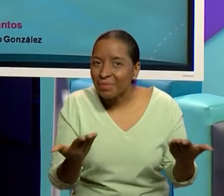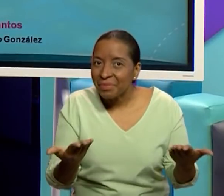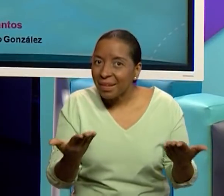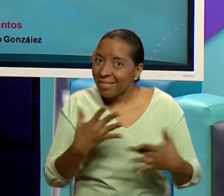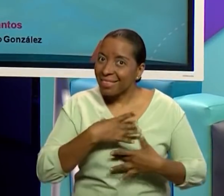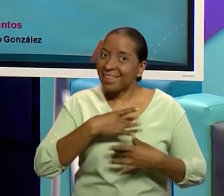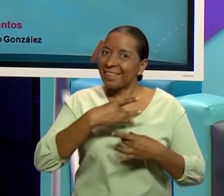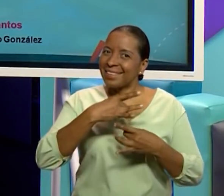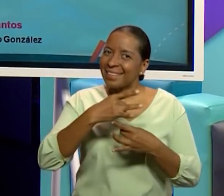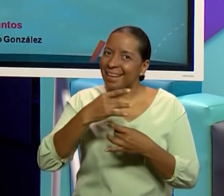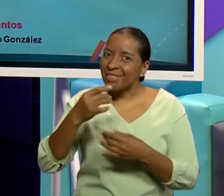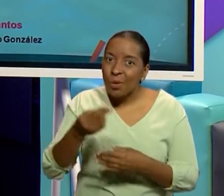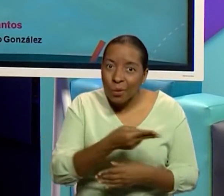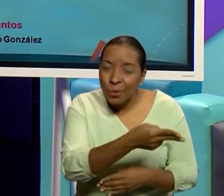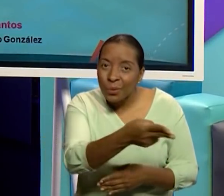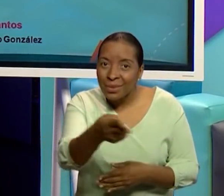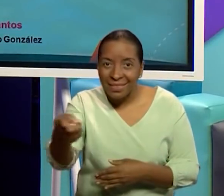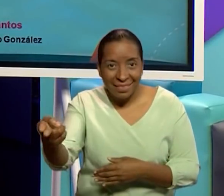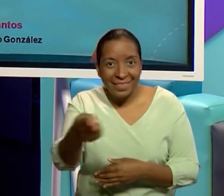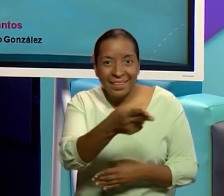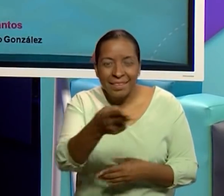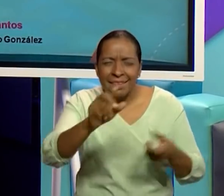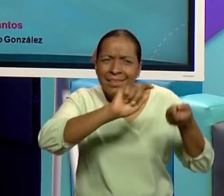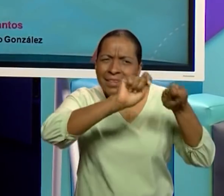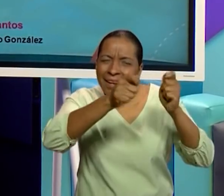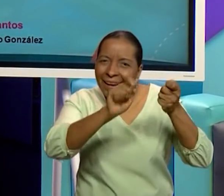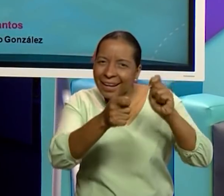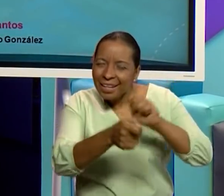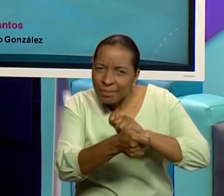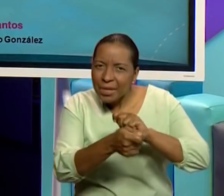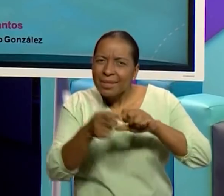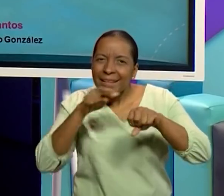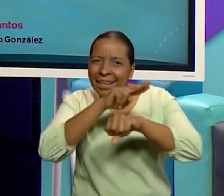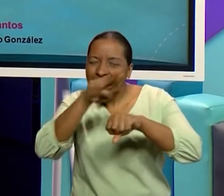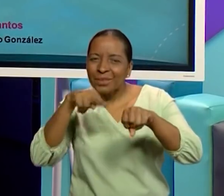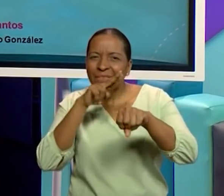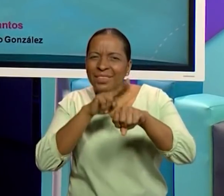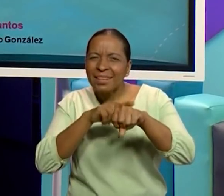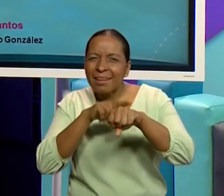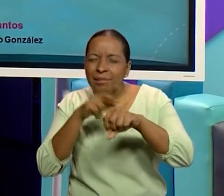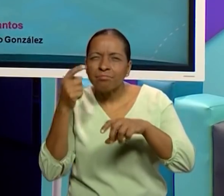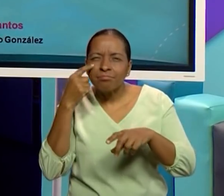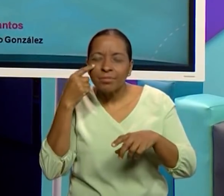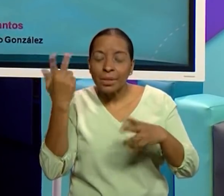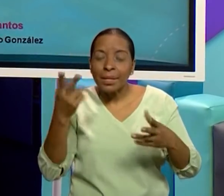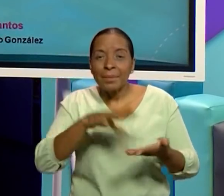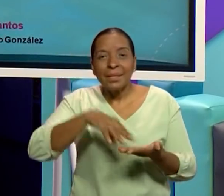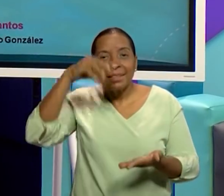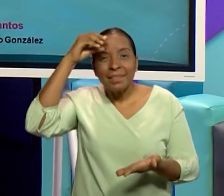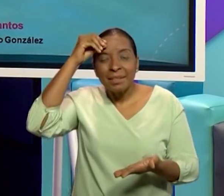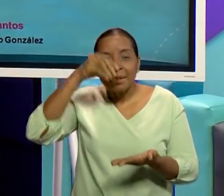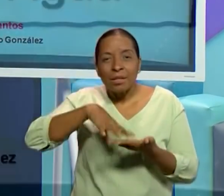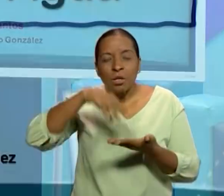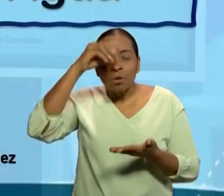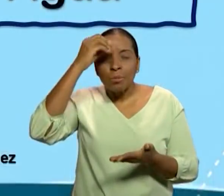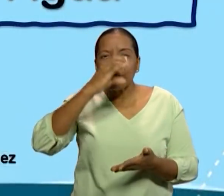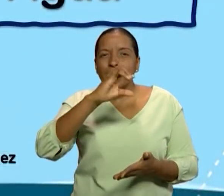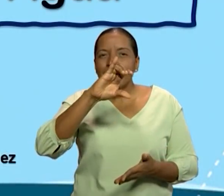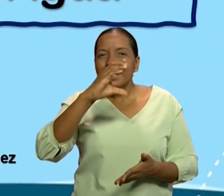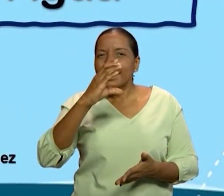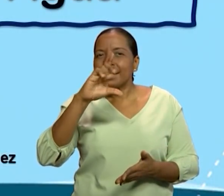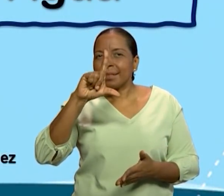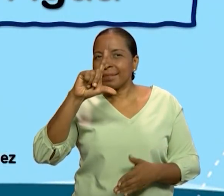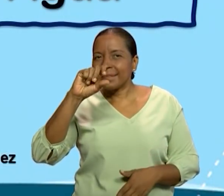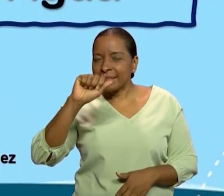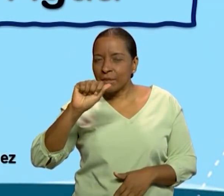Interesante. Sus interacciones y cambios en la naturaleza. Hoy aprenderemos entonces sobre el ciclo del